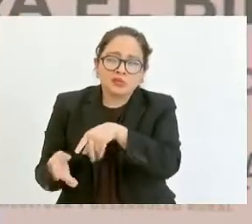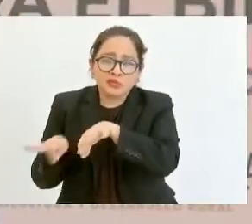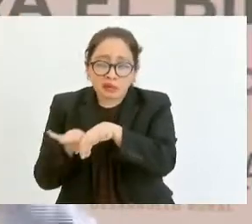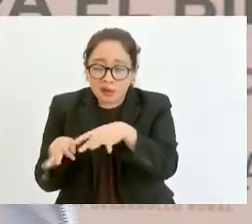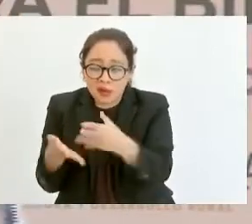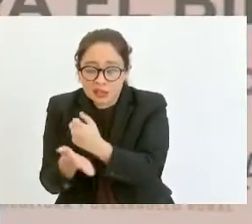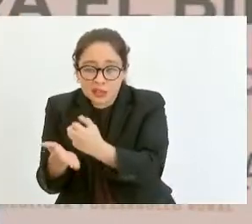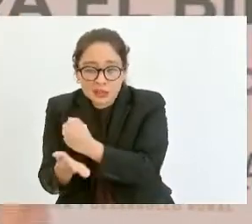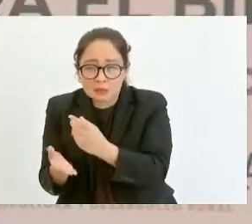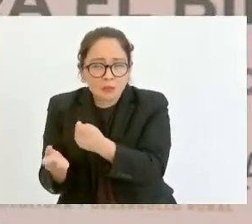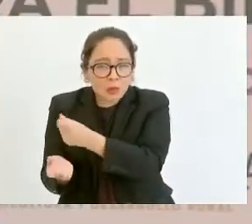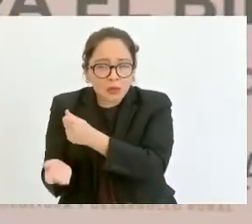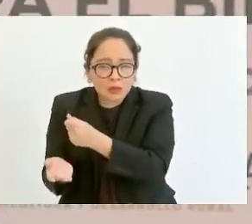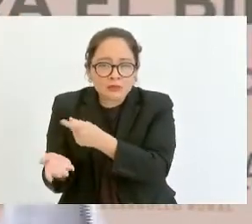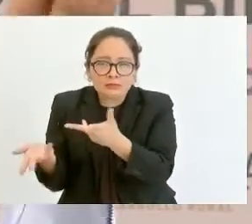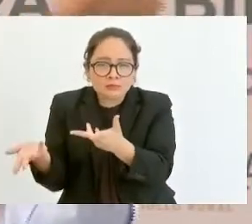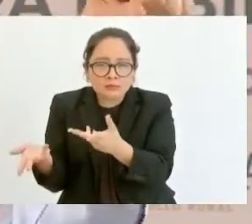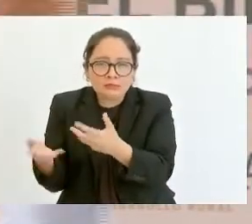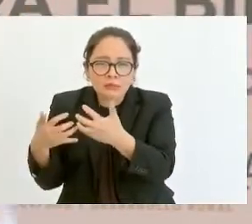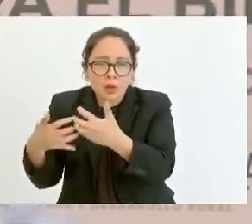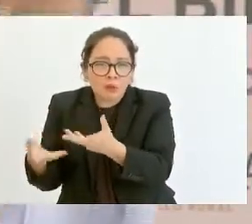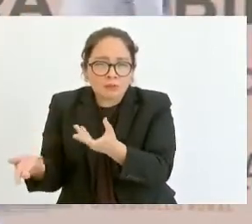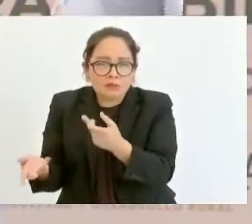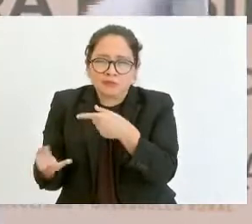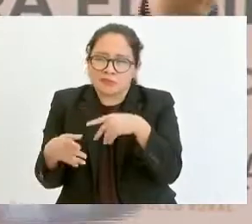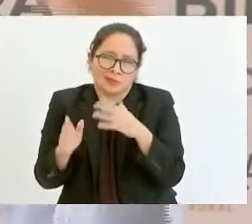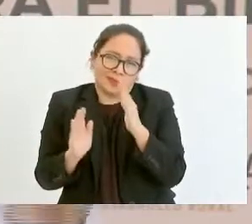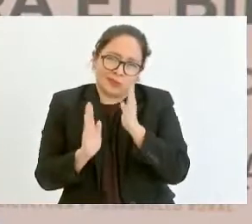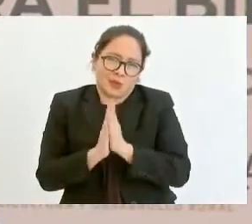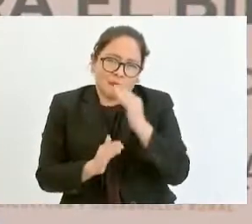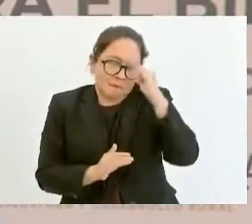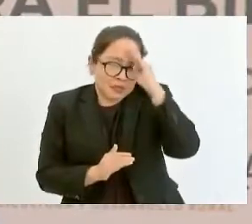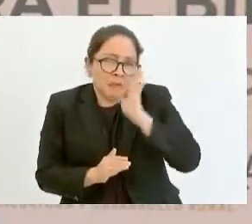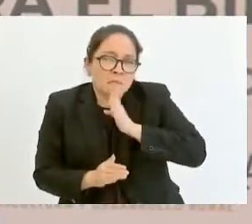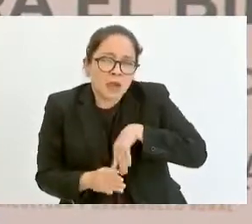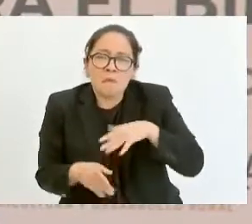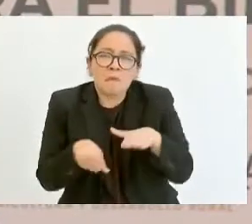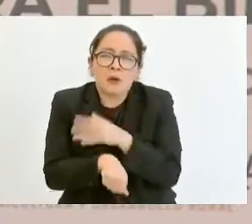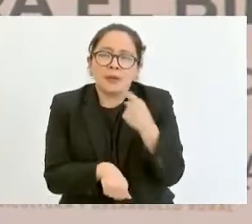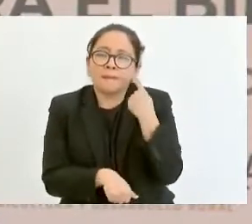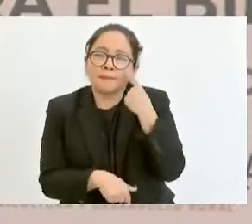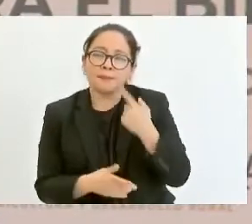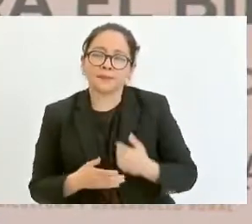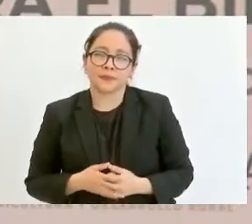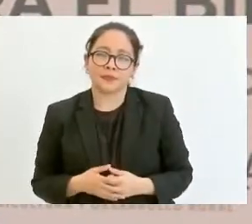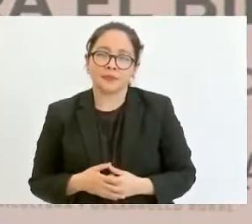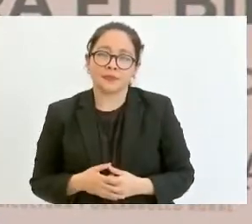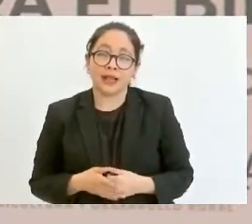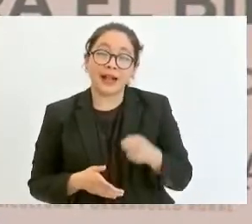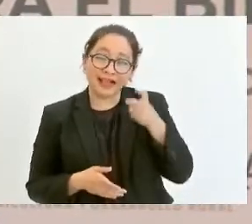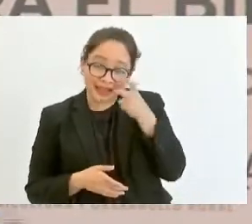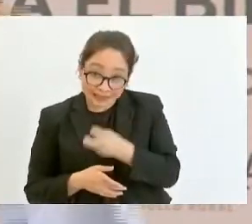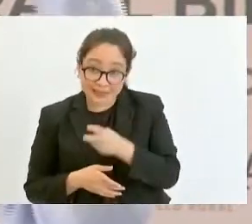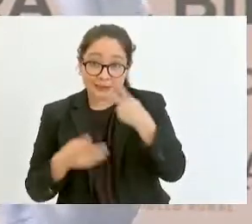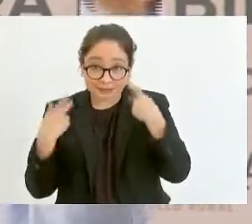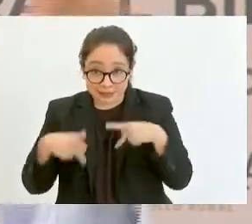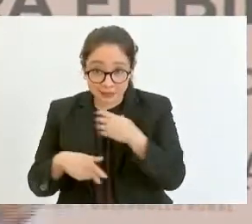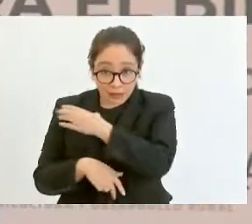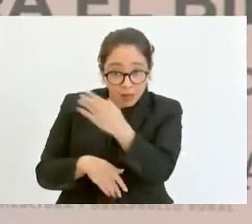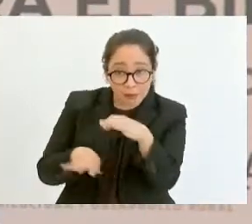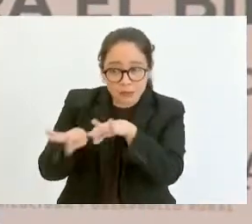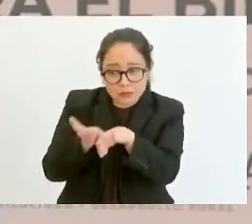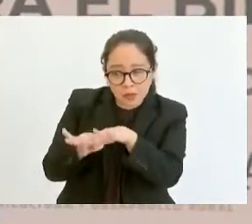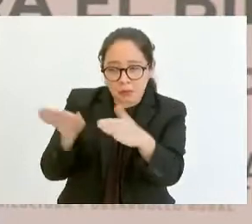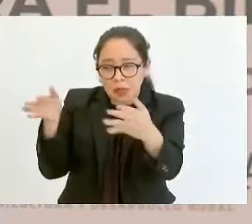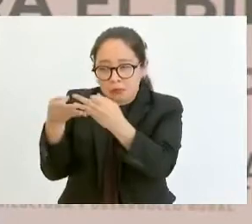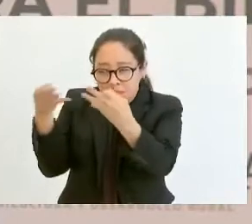neoliberal, neoporfirista, porque vemos que esos pequeños y medianos productores